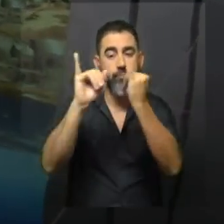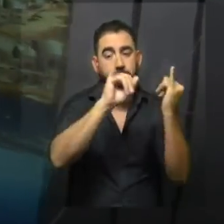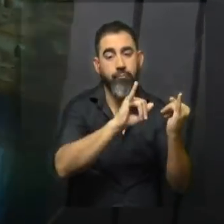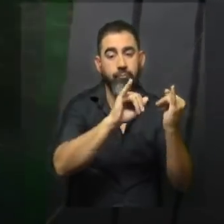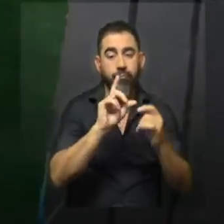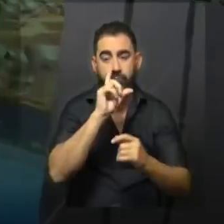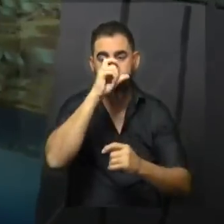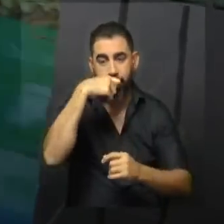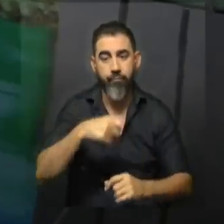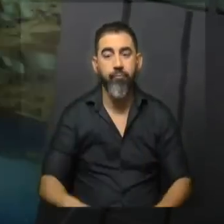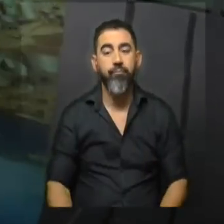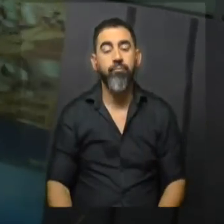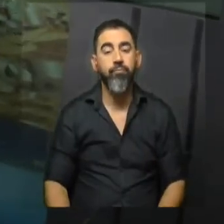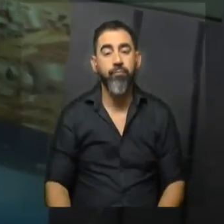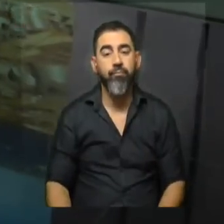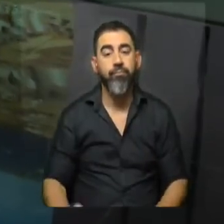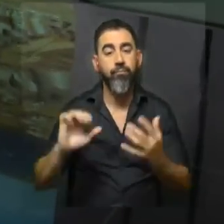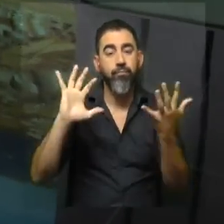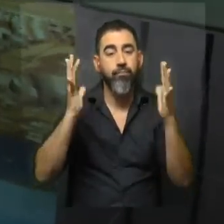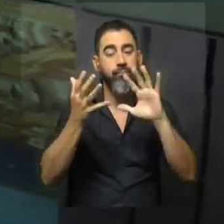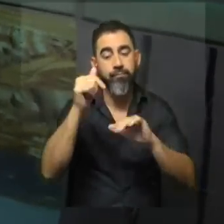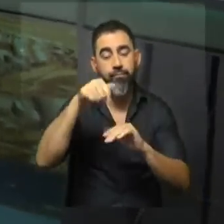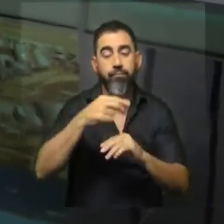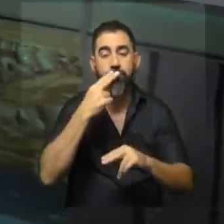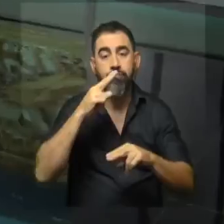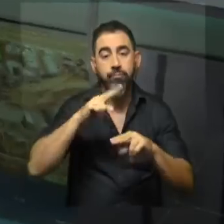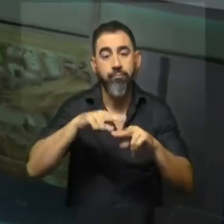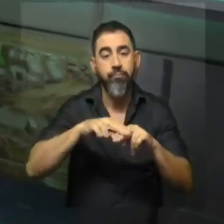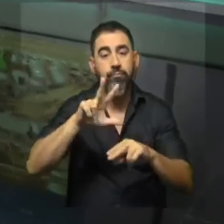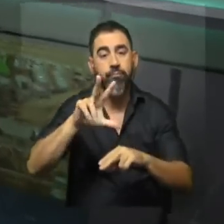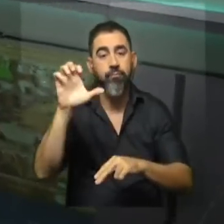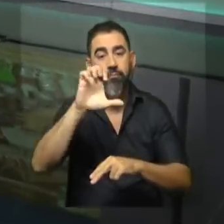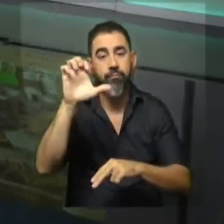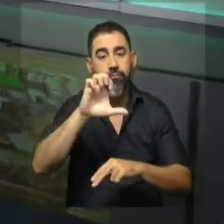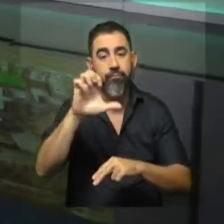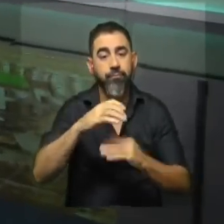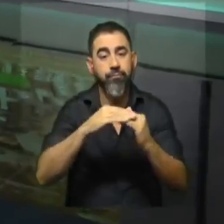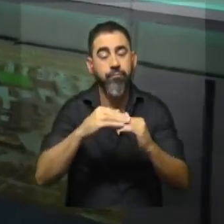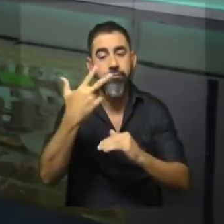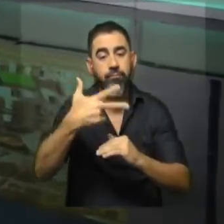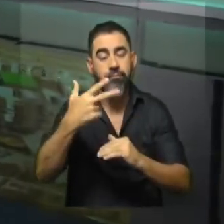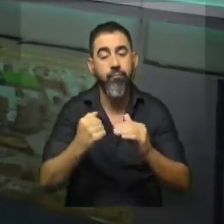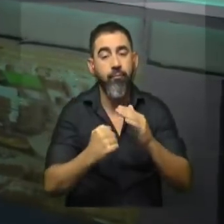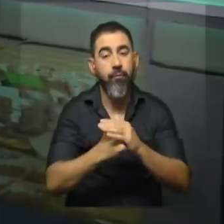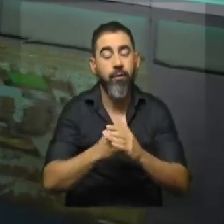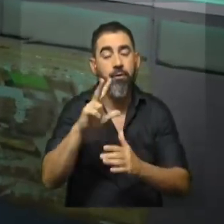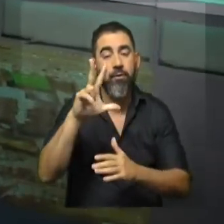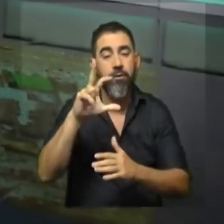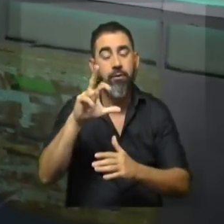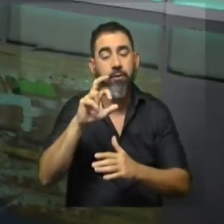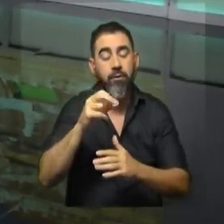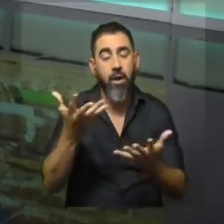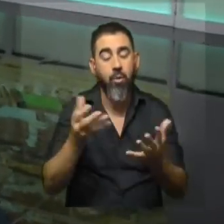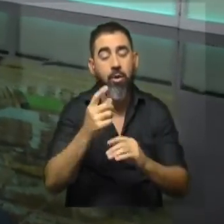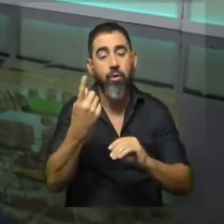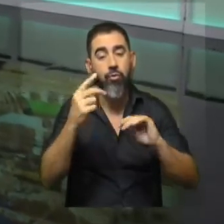área metropolitana. Claro que sí, ¿qué dice NUMED para este martes 3 de enero? Que íbamos a tener una mínima de 13 grados, actualmente tenemos 18